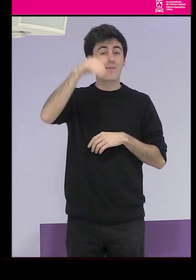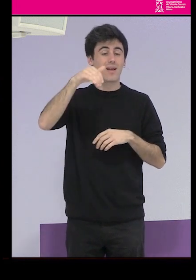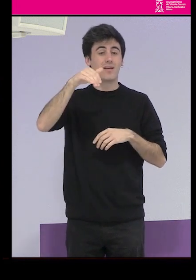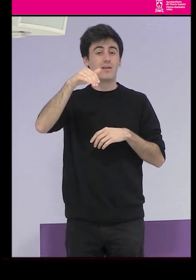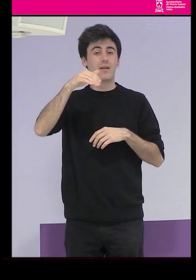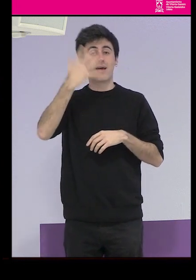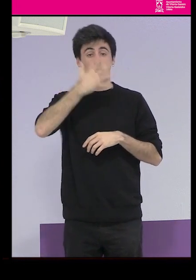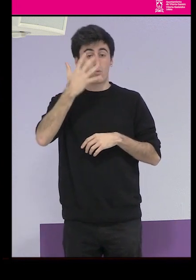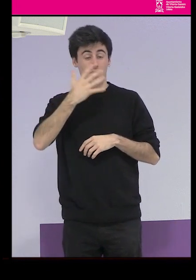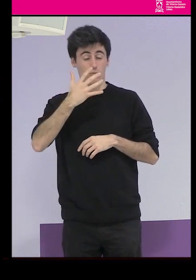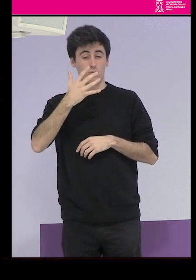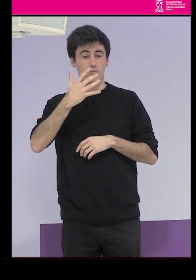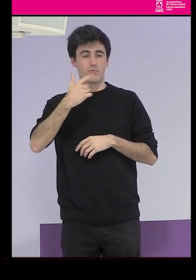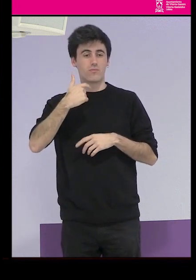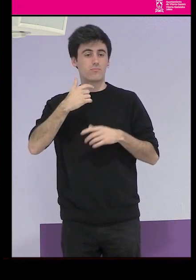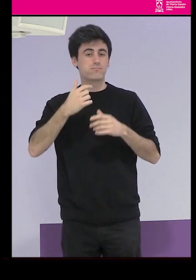1932.